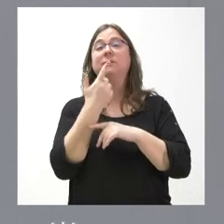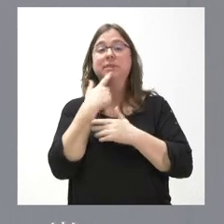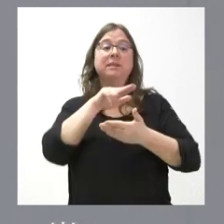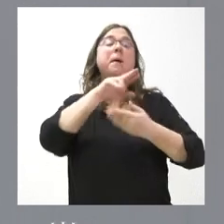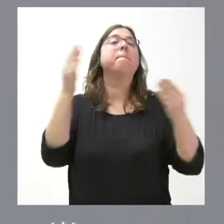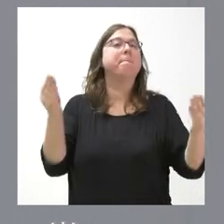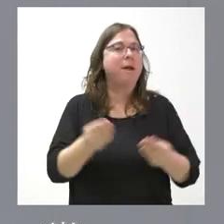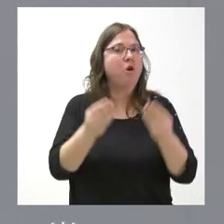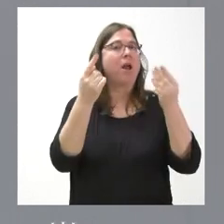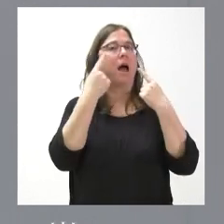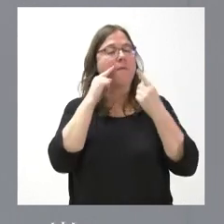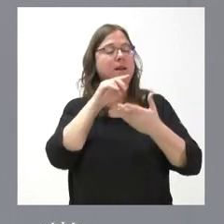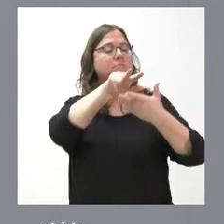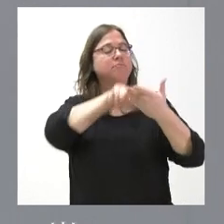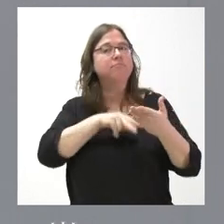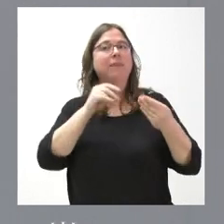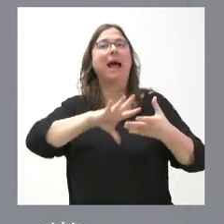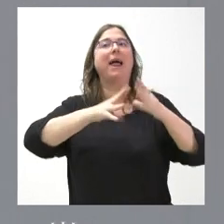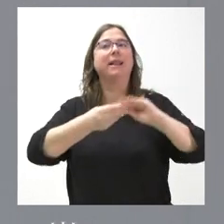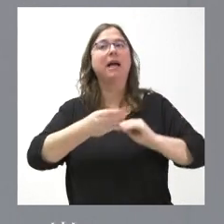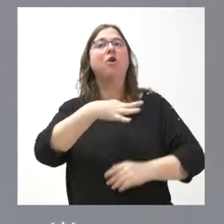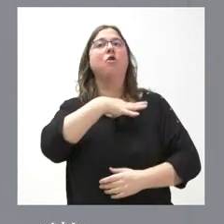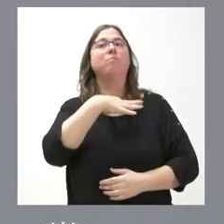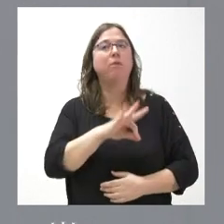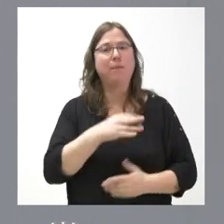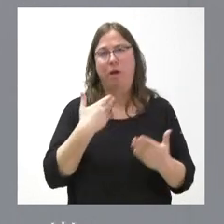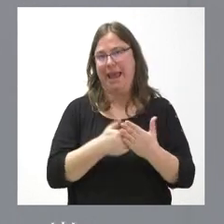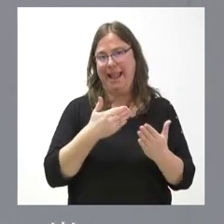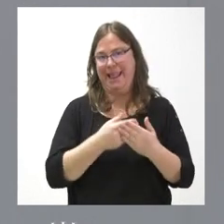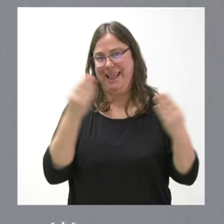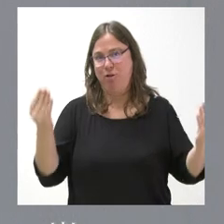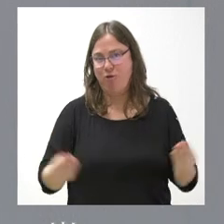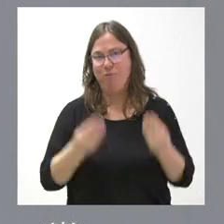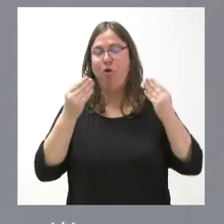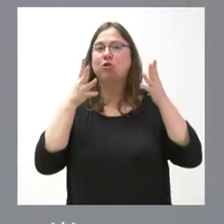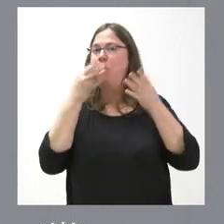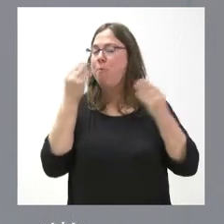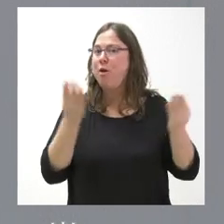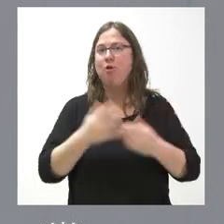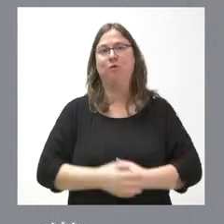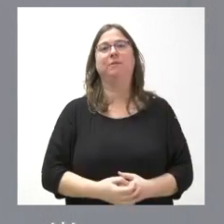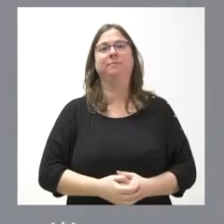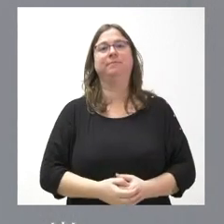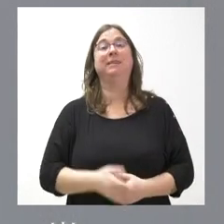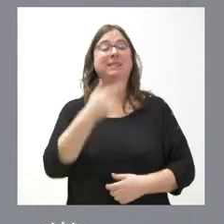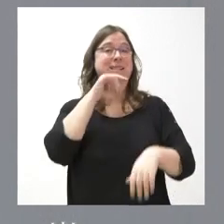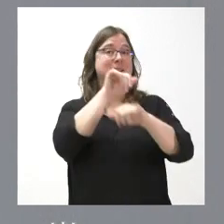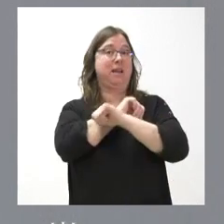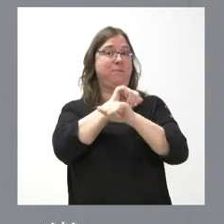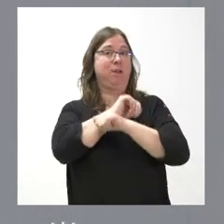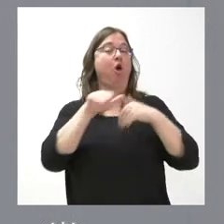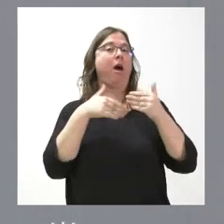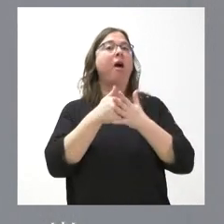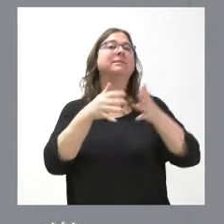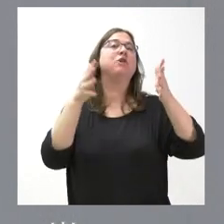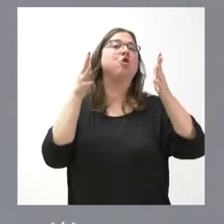mejorar, si podemos adaptarlo, si podemos dar las mejores garantías, si podemos buscar los máximos consensos. Yo creo que esperar a ese Consejo